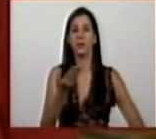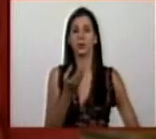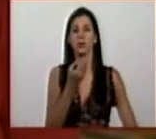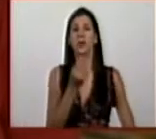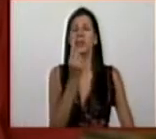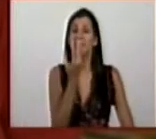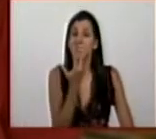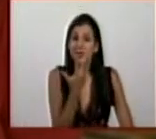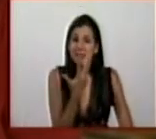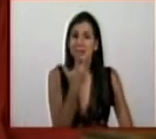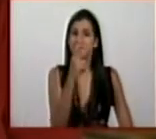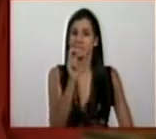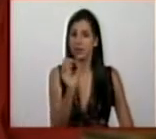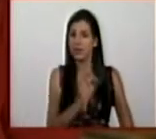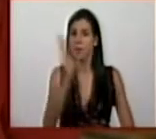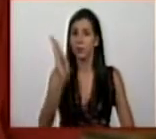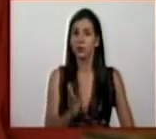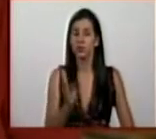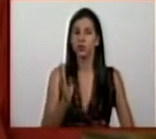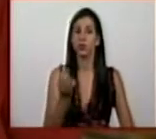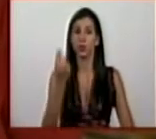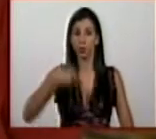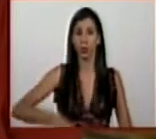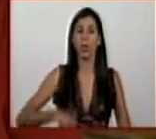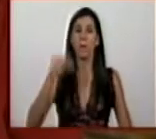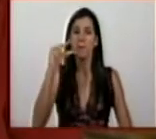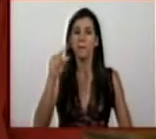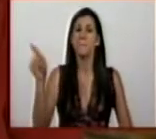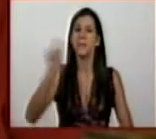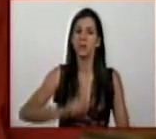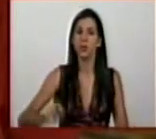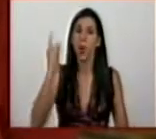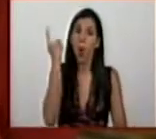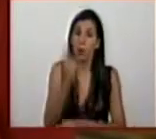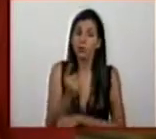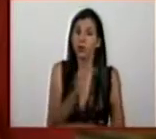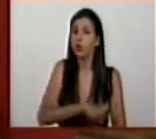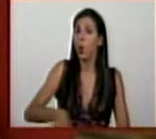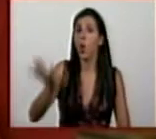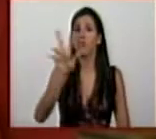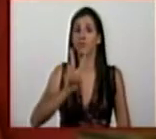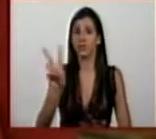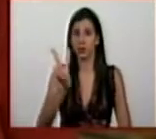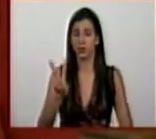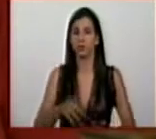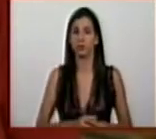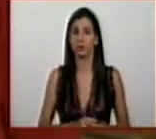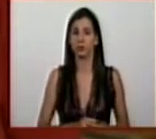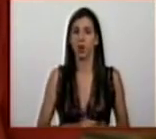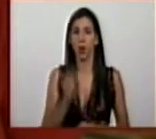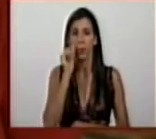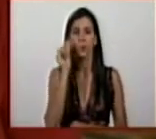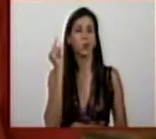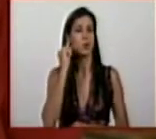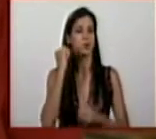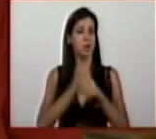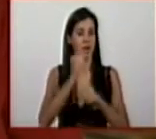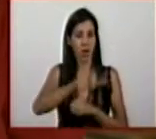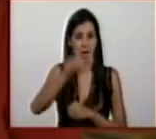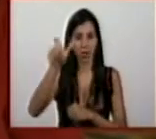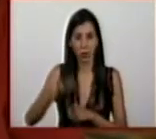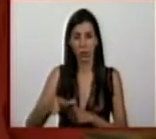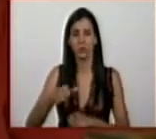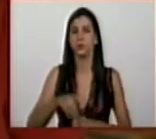% del salario mínimo mensual obligatorio en todo el territorio nacional para los trabajadores y las